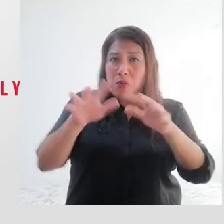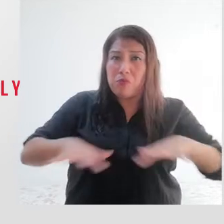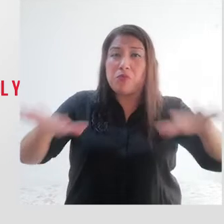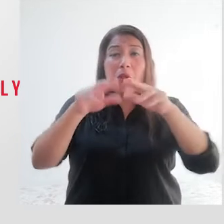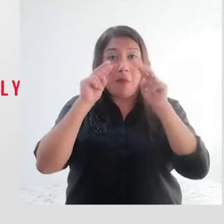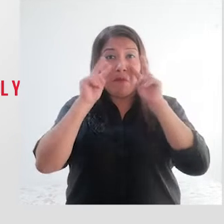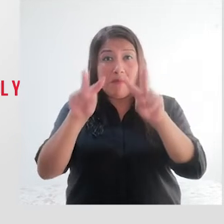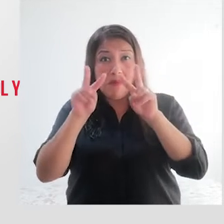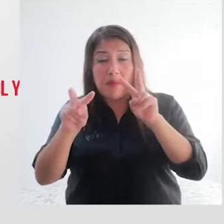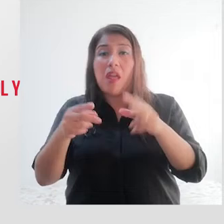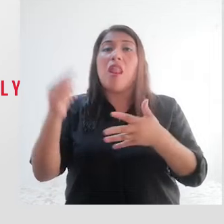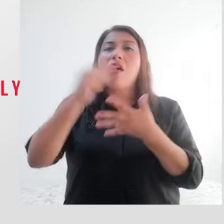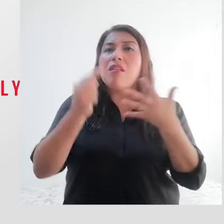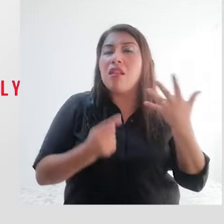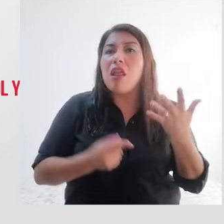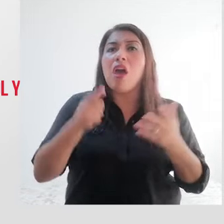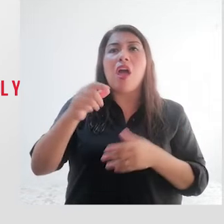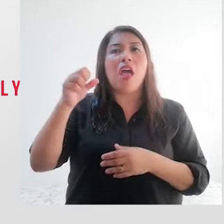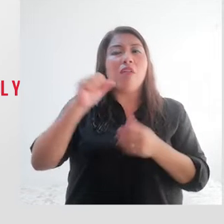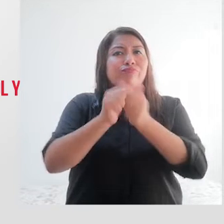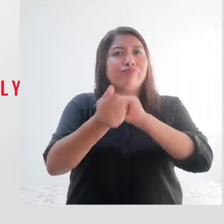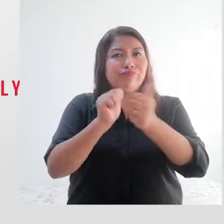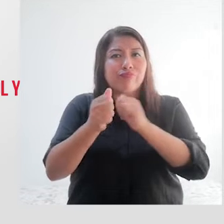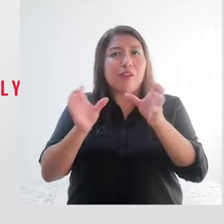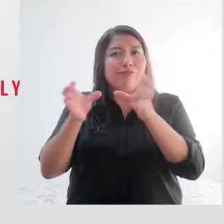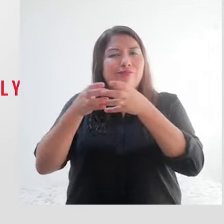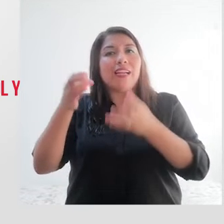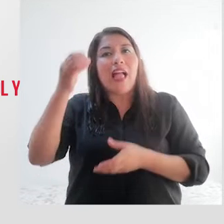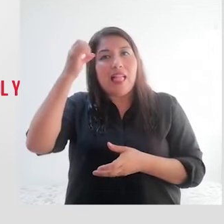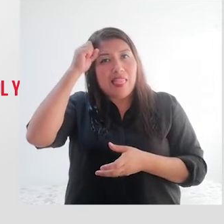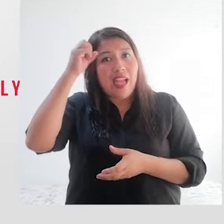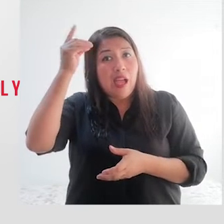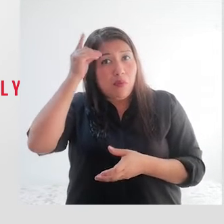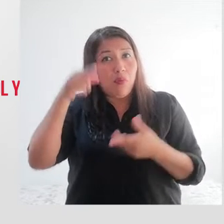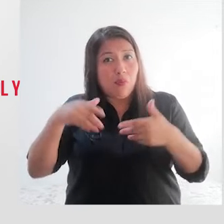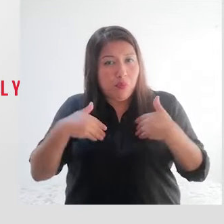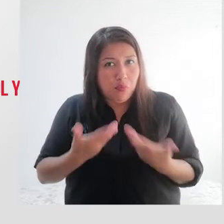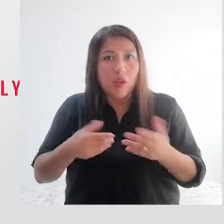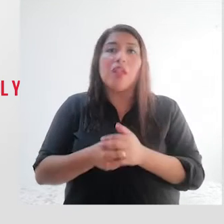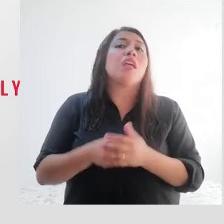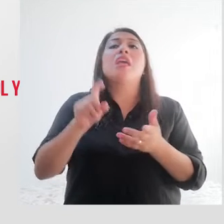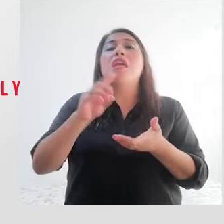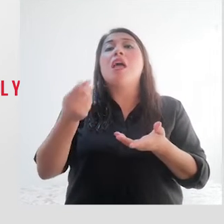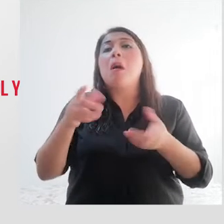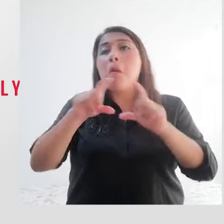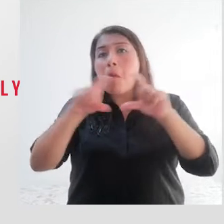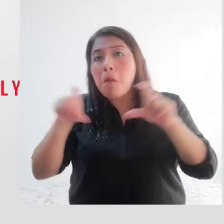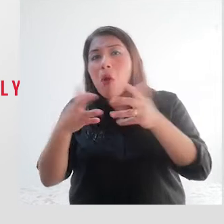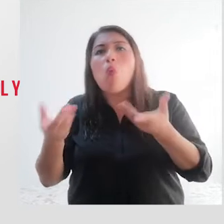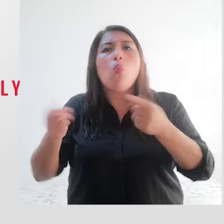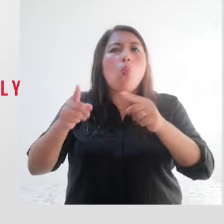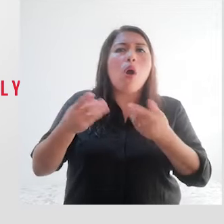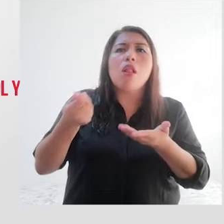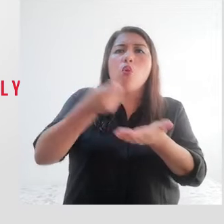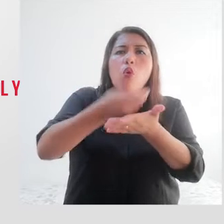redes de la Copa Mundial, las redes de colectivo Down Perú, donde podrán tener información sobre la adquisición de las entradas y